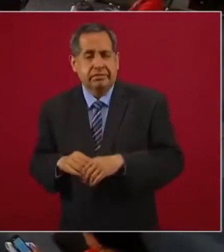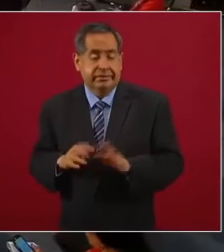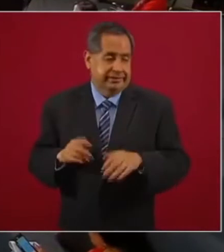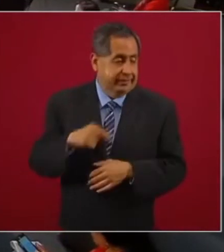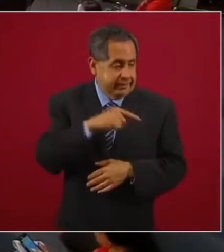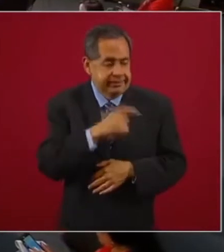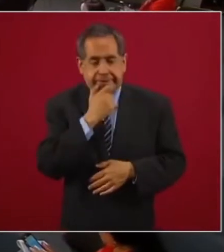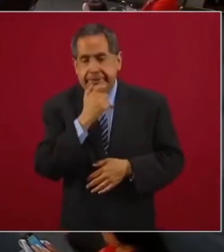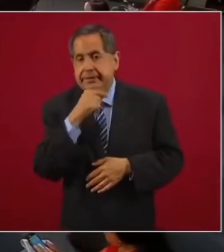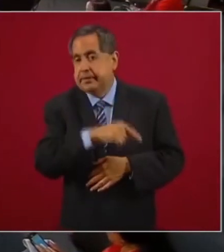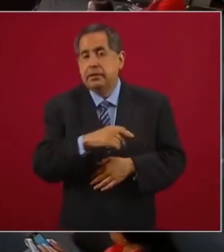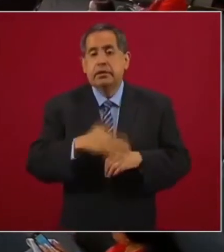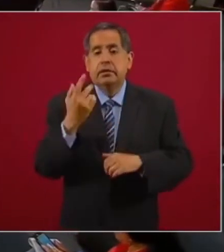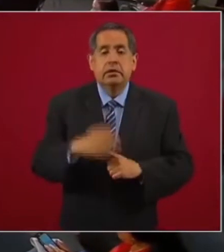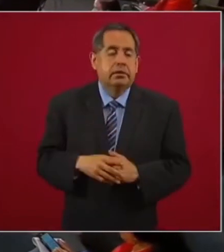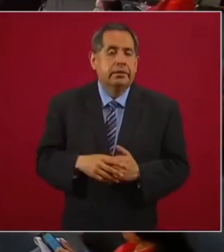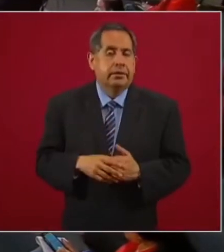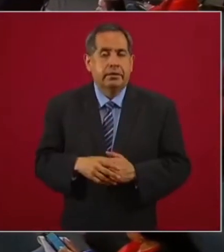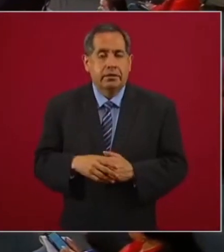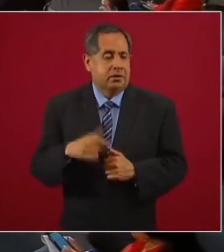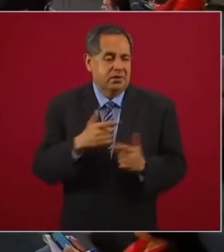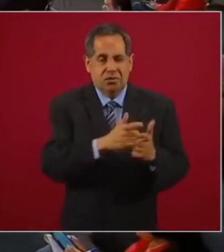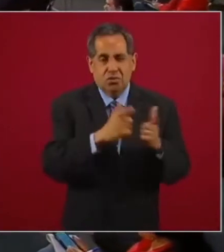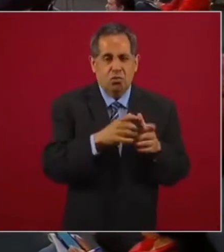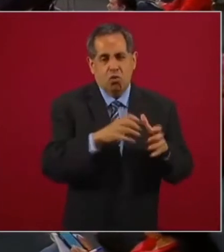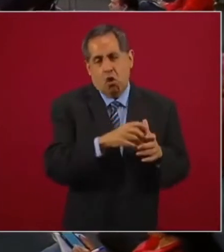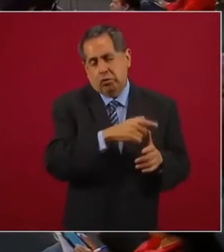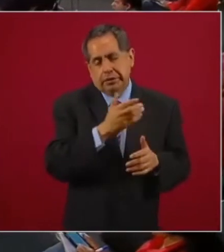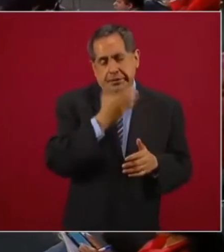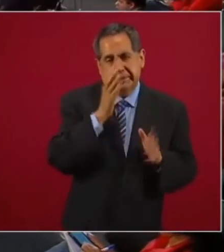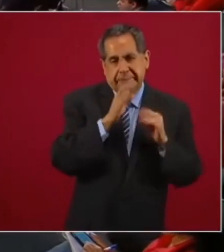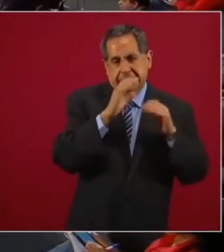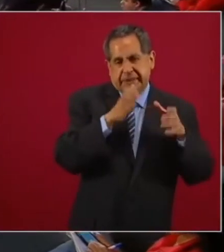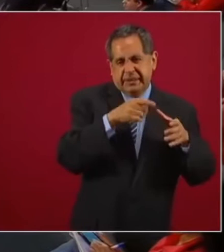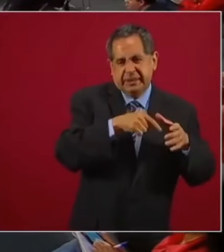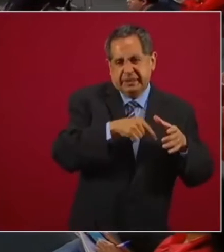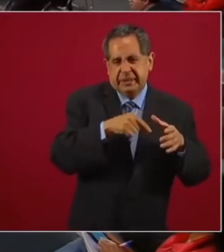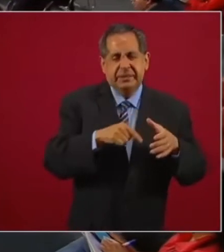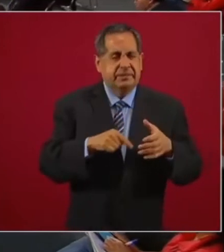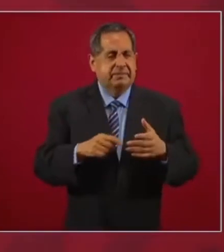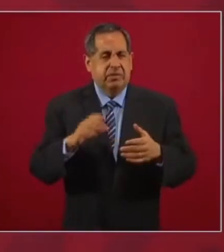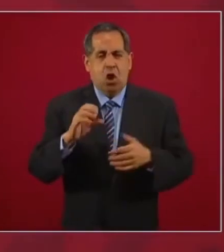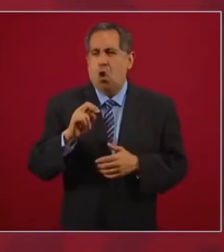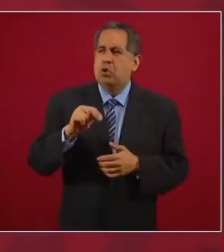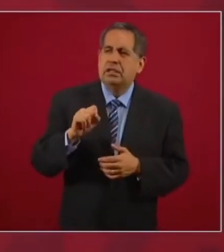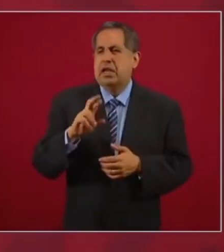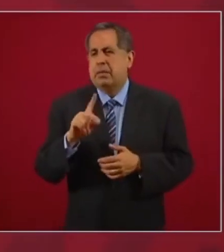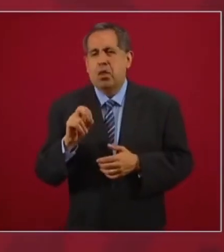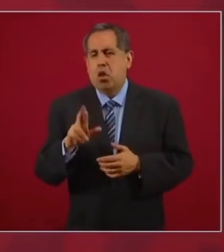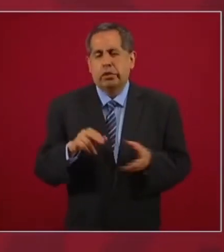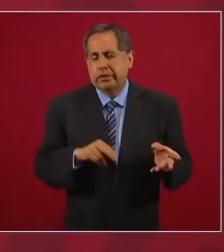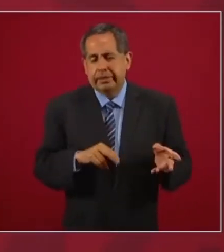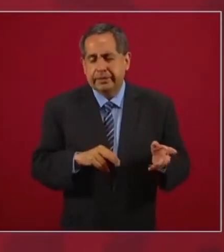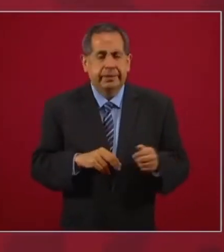la atención de que es un grupo conservador que al mismo tiempo